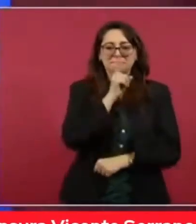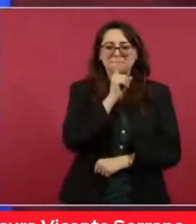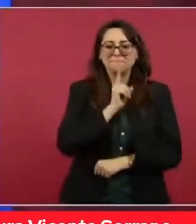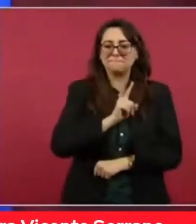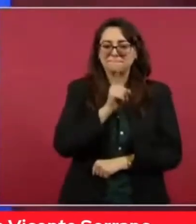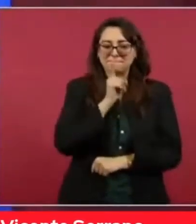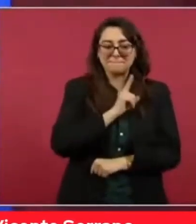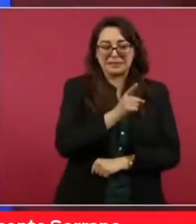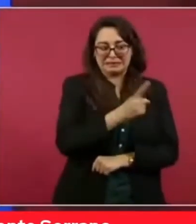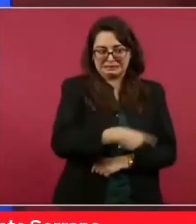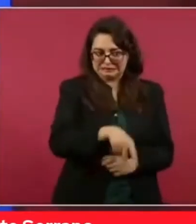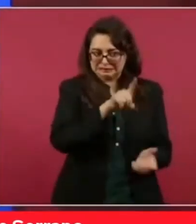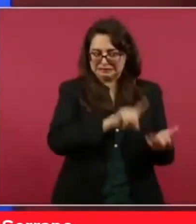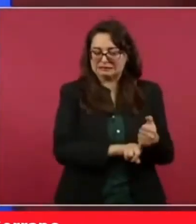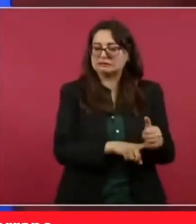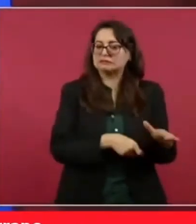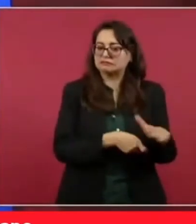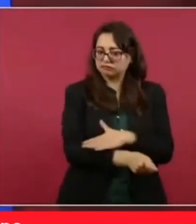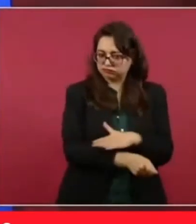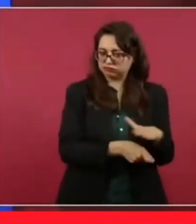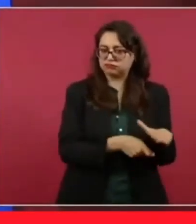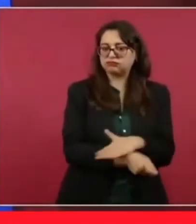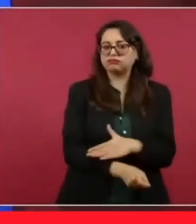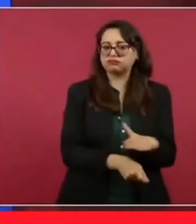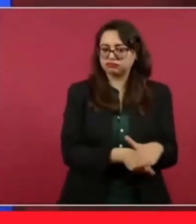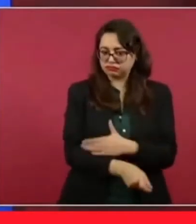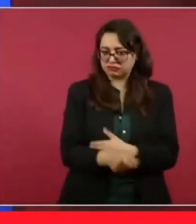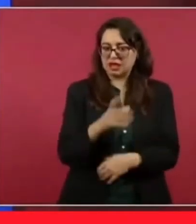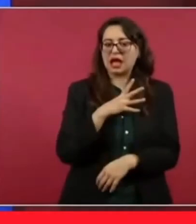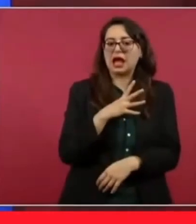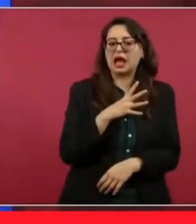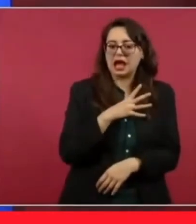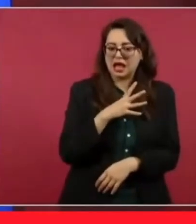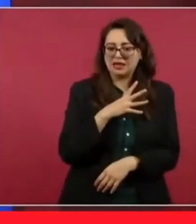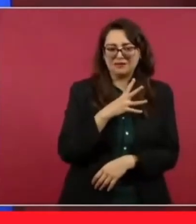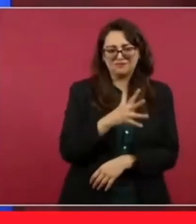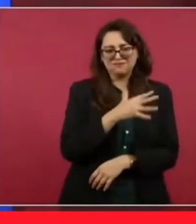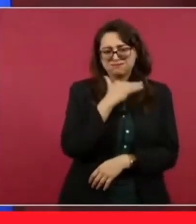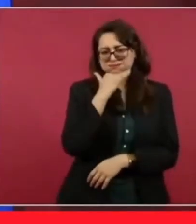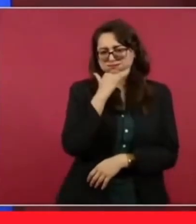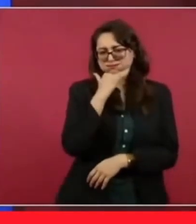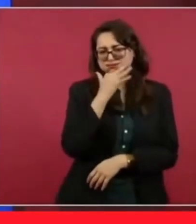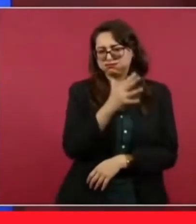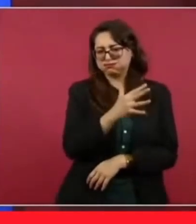patrocinan por casos.